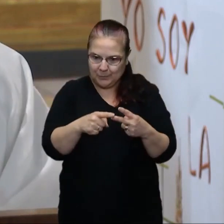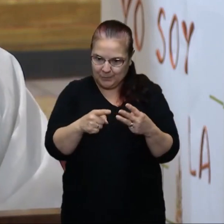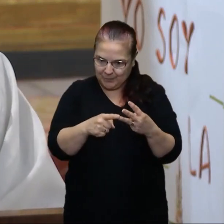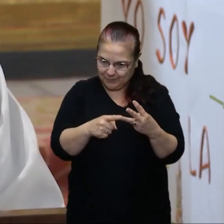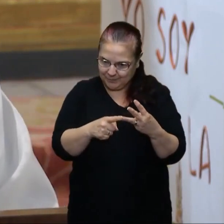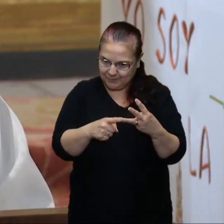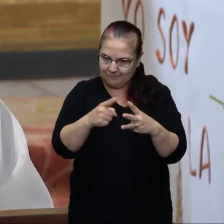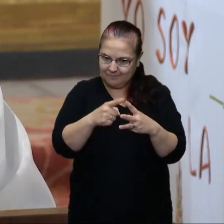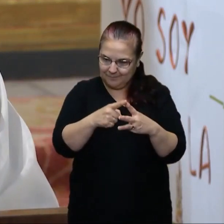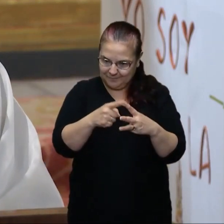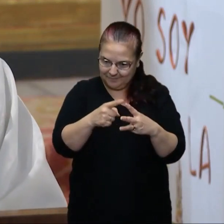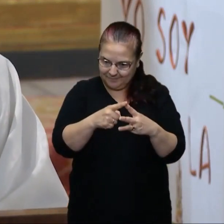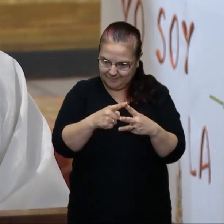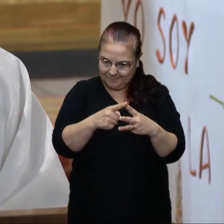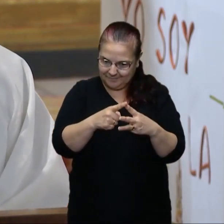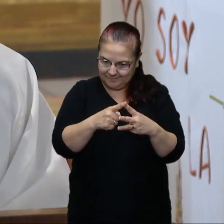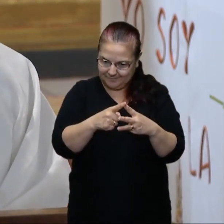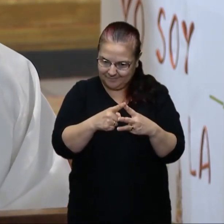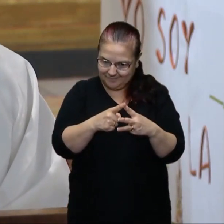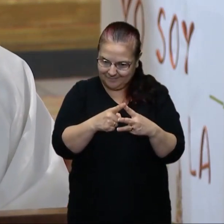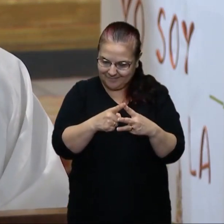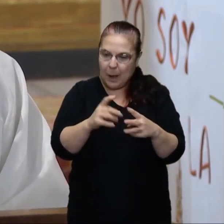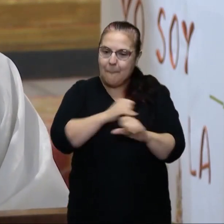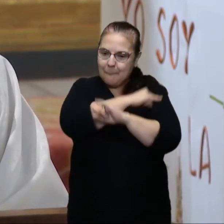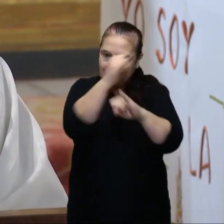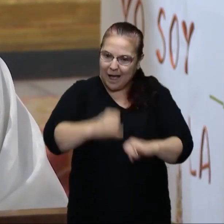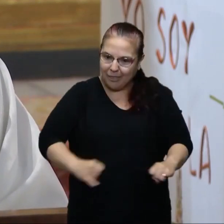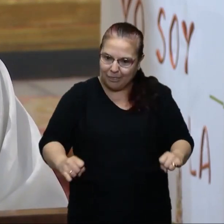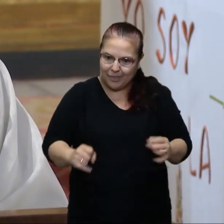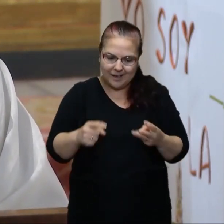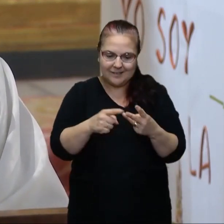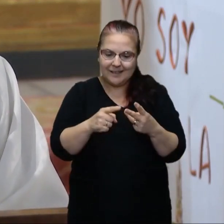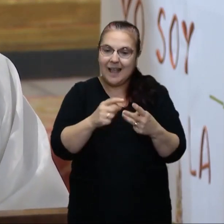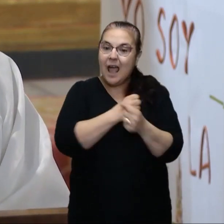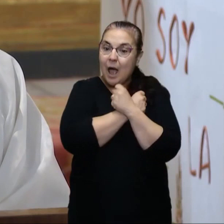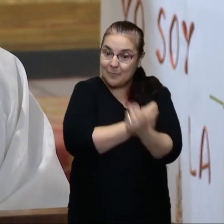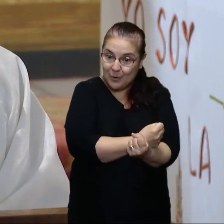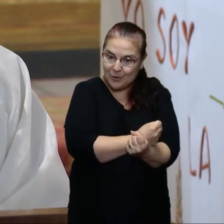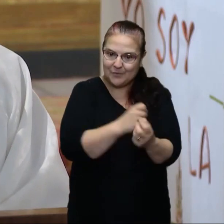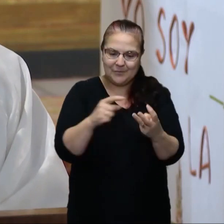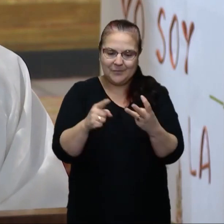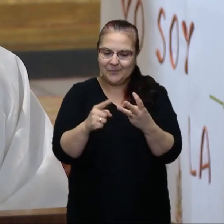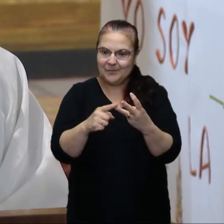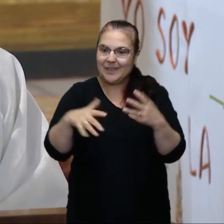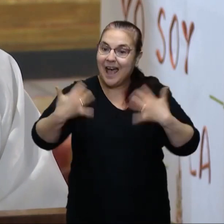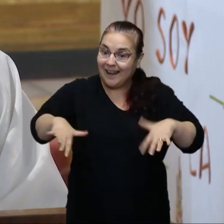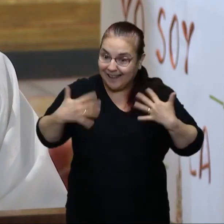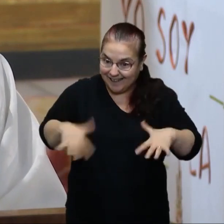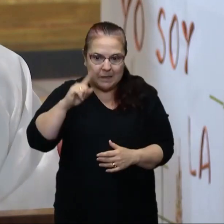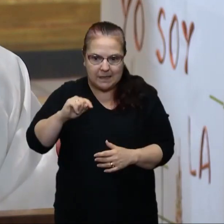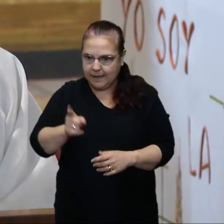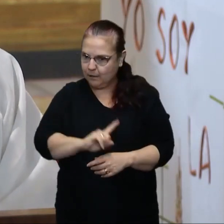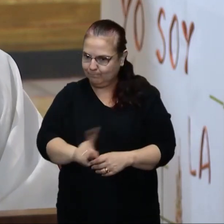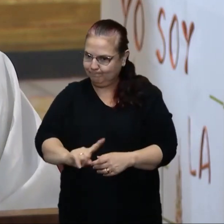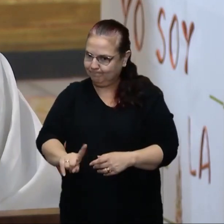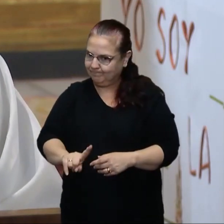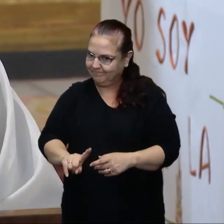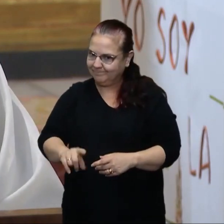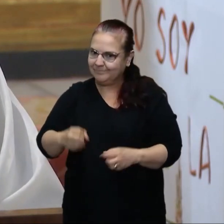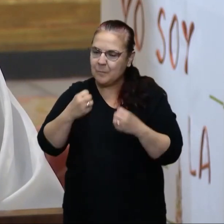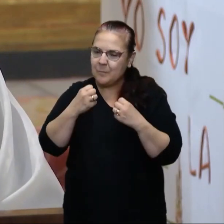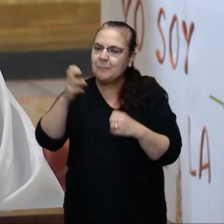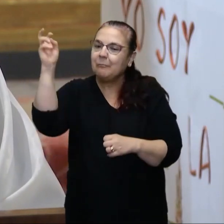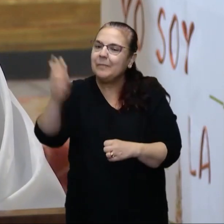clave. Paz, amor y alegría. Y no vienen, de hecho, del mundo, sino del